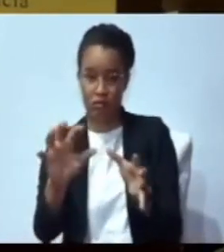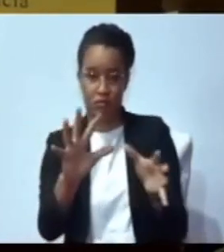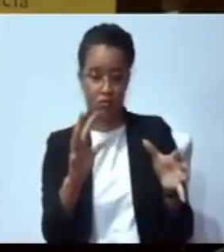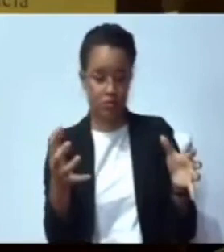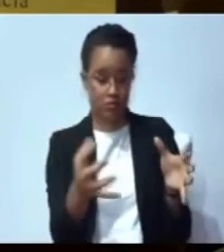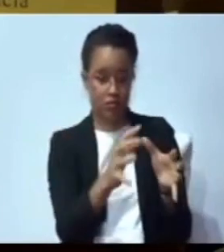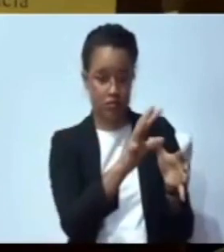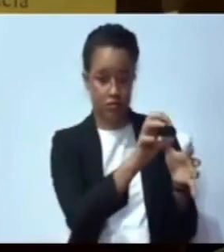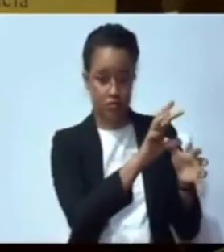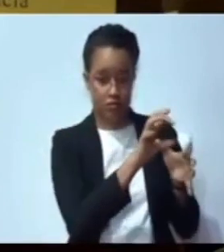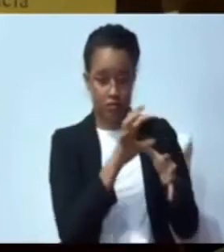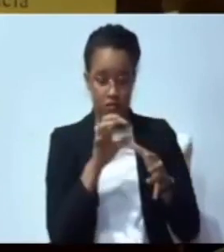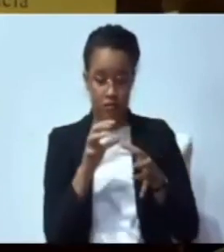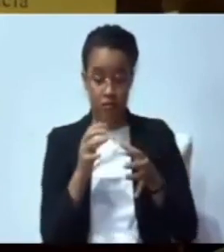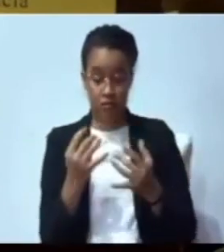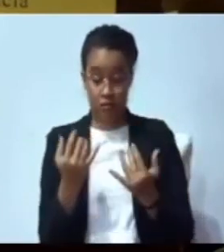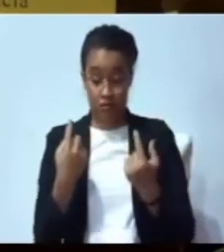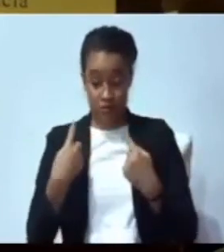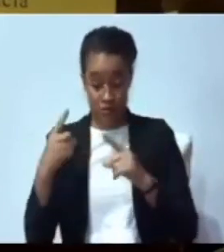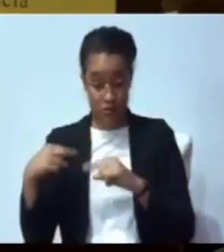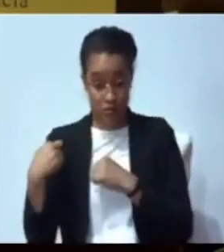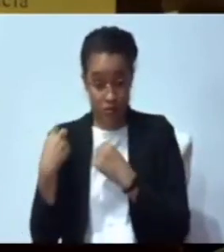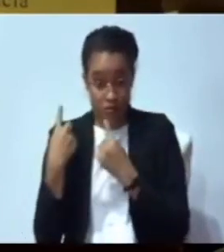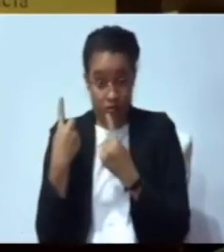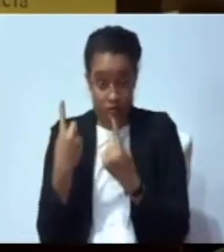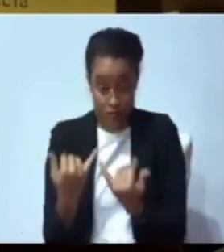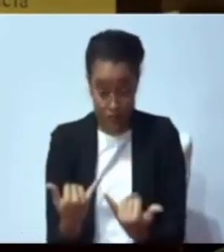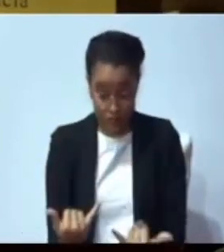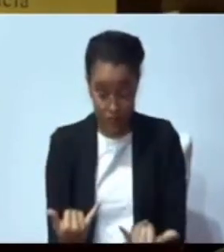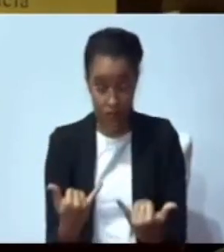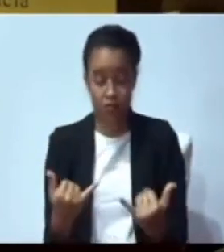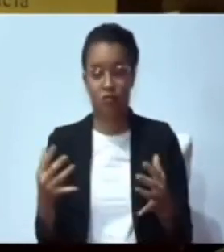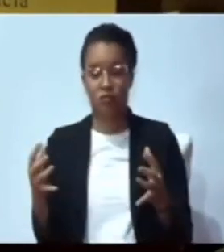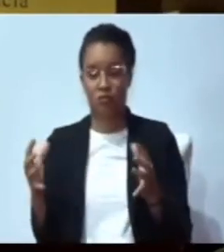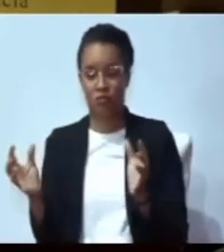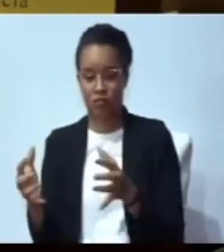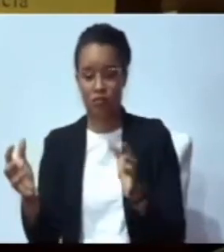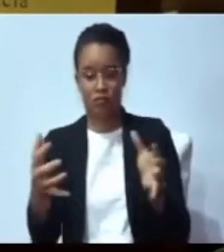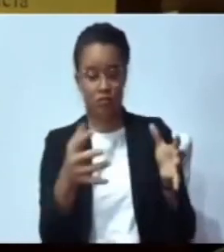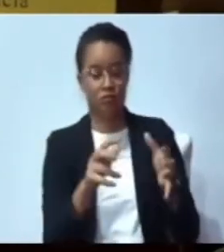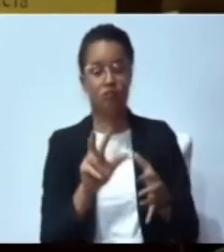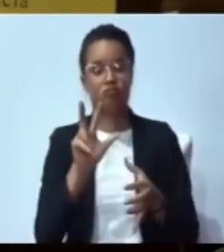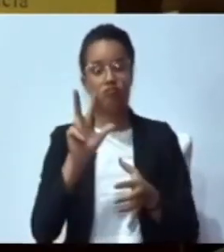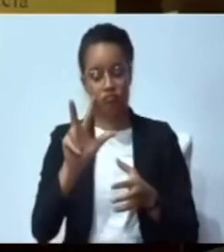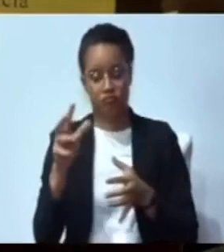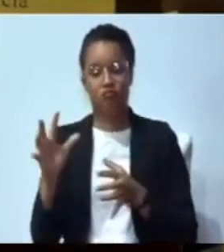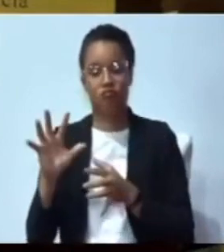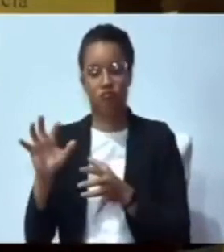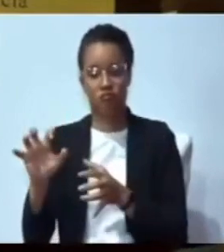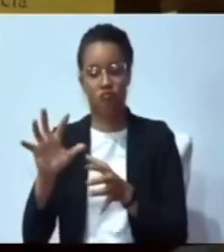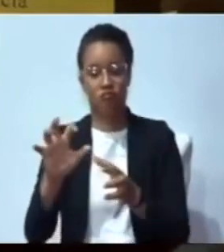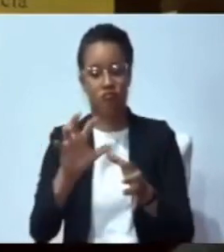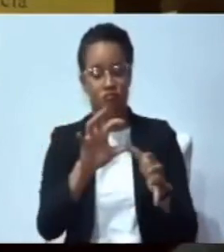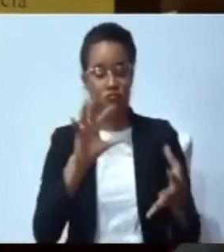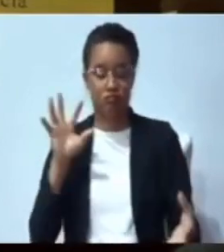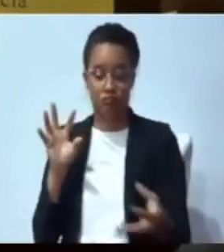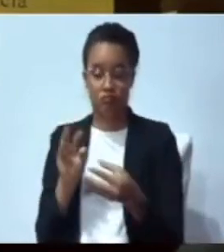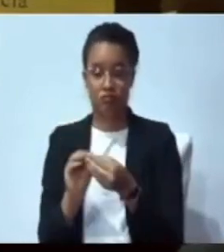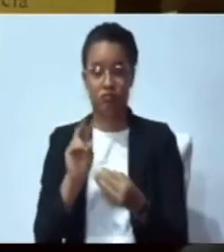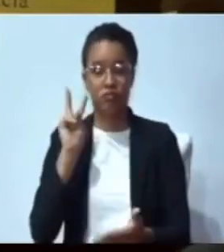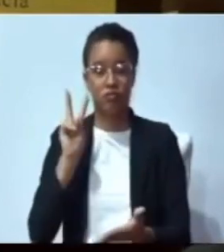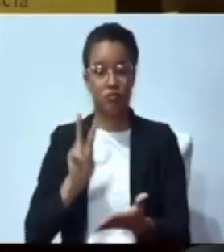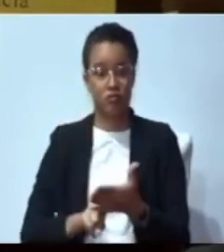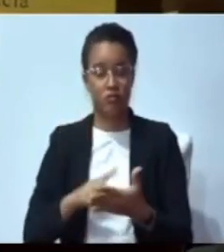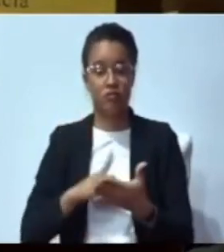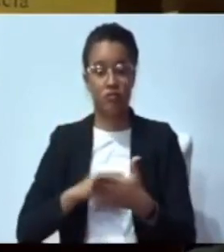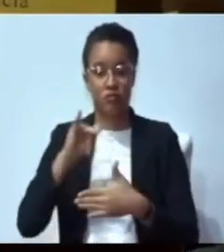ya llevábamos tres grupos de 500. Con este cuarto grupo estamos hablando de 2.000 proyectos de